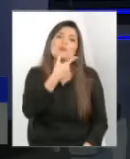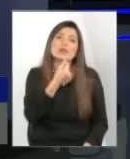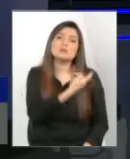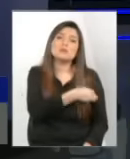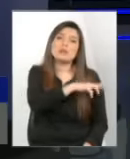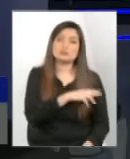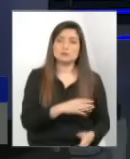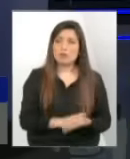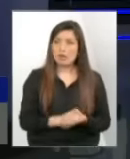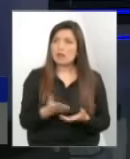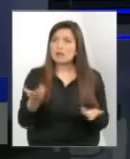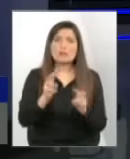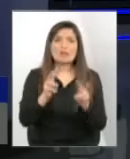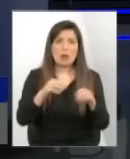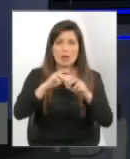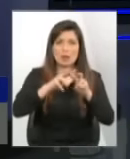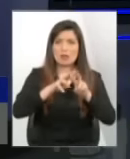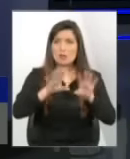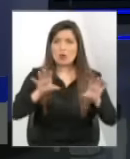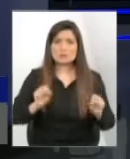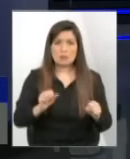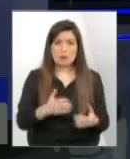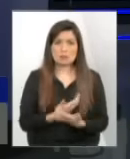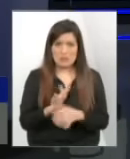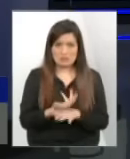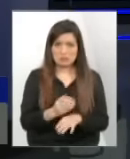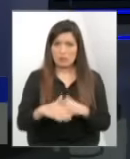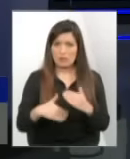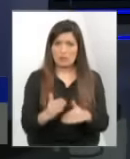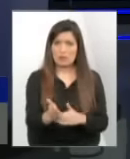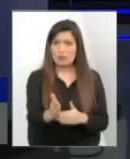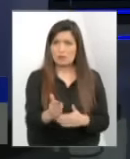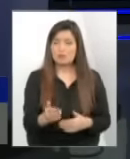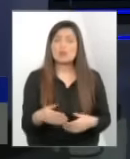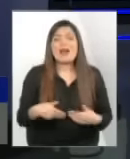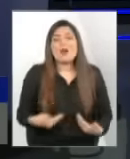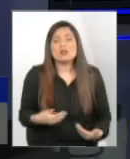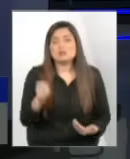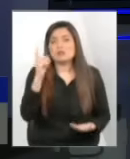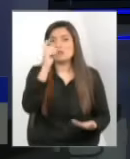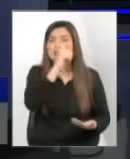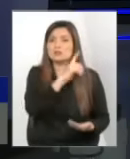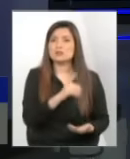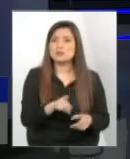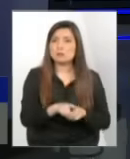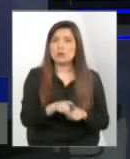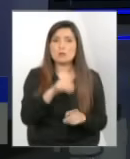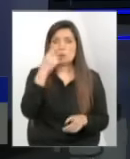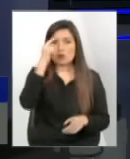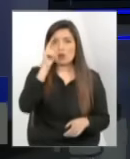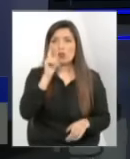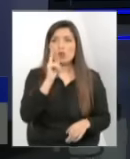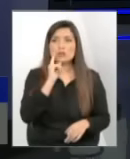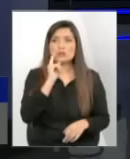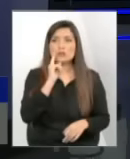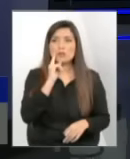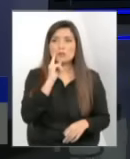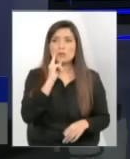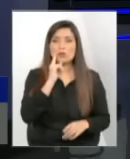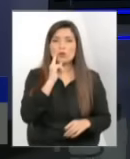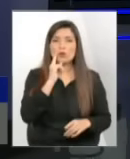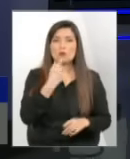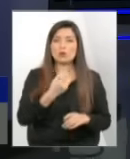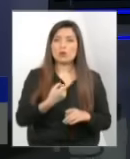o sea, ha habido denuncias al respecto pero todavía. Yo creo que el sistema de vida lo hace más difícil pero lo tenemos, ayer salió una otra empresa en la cual yo soy